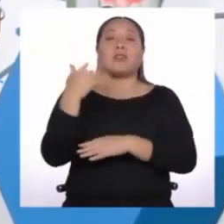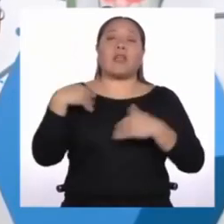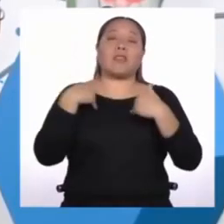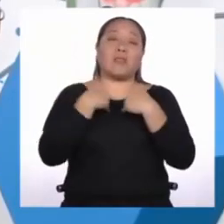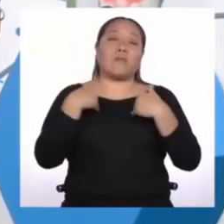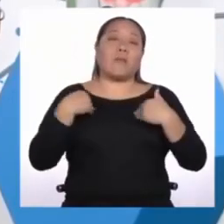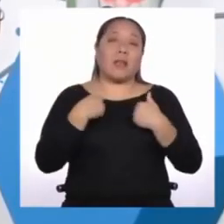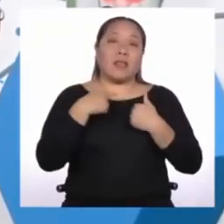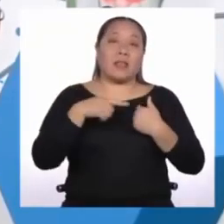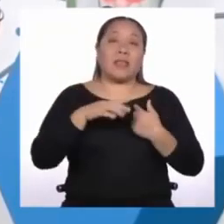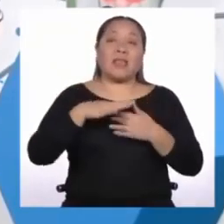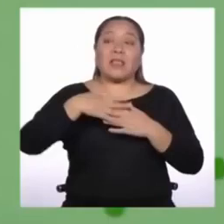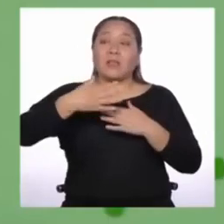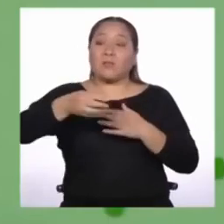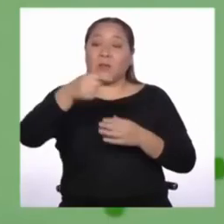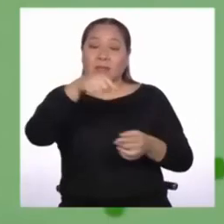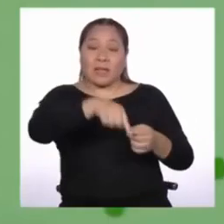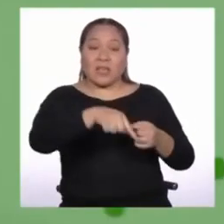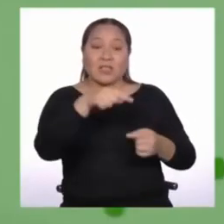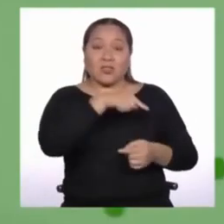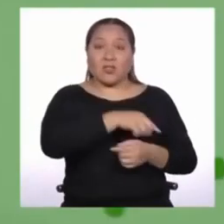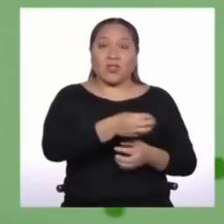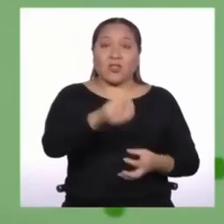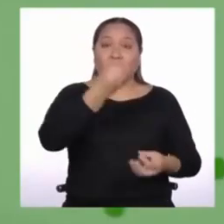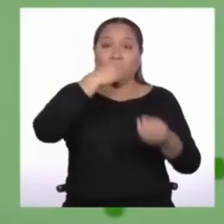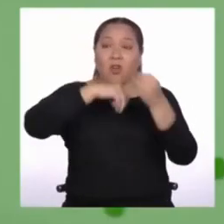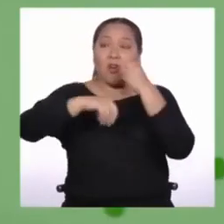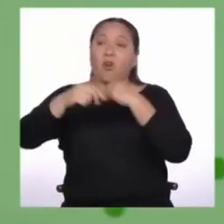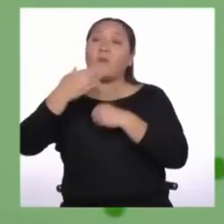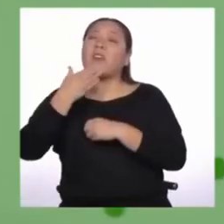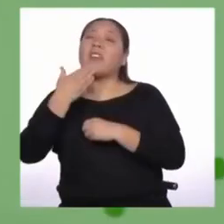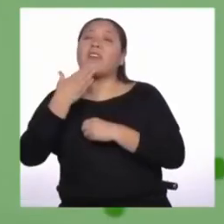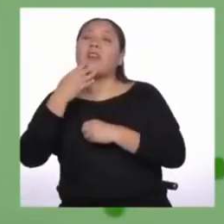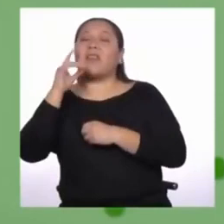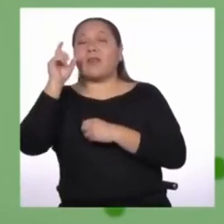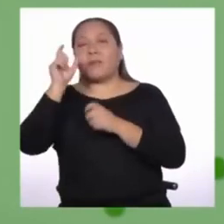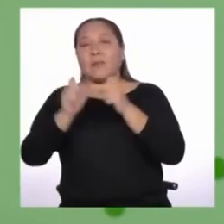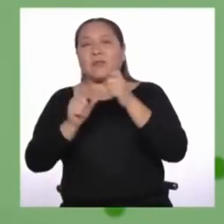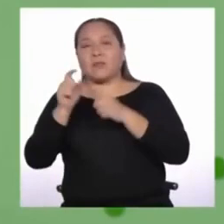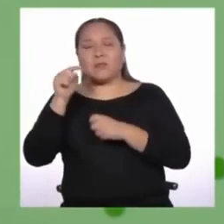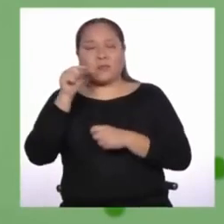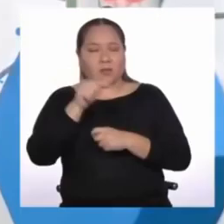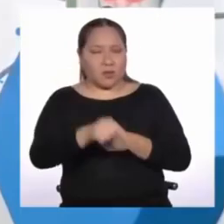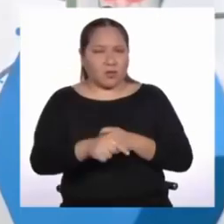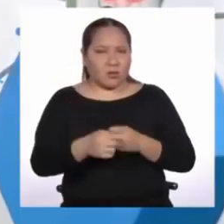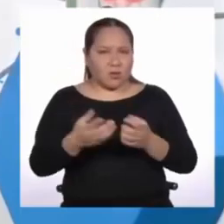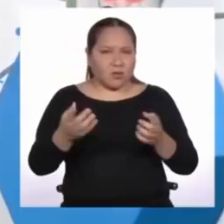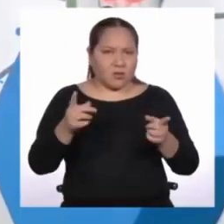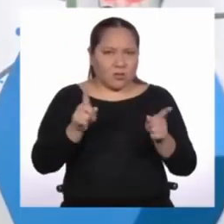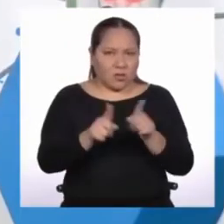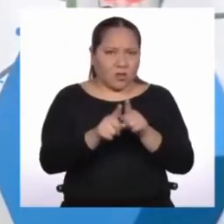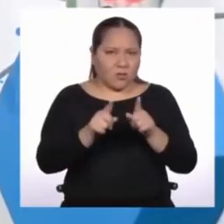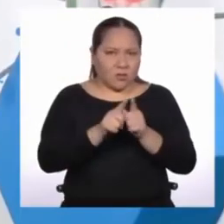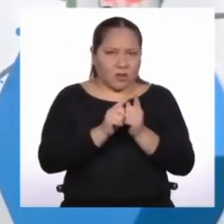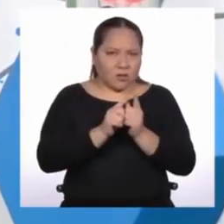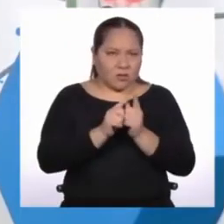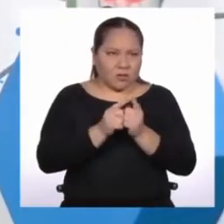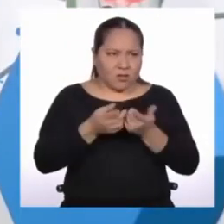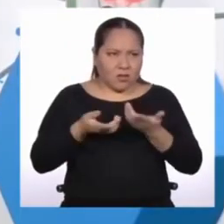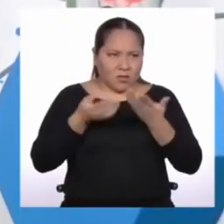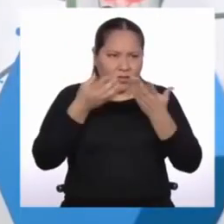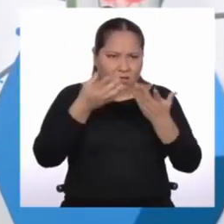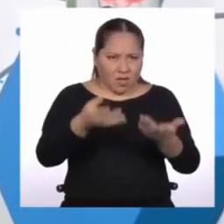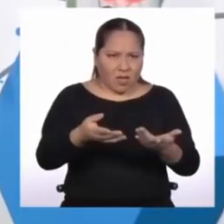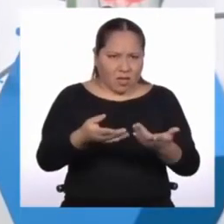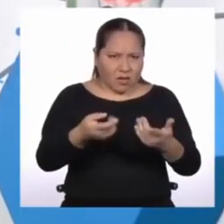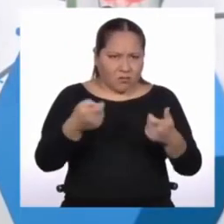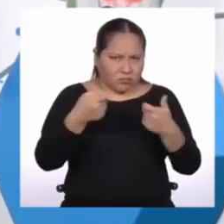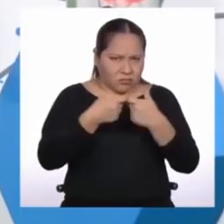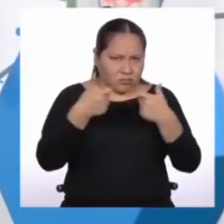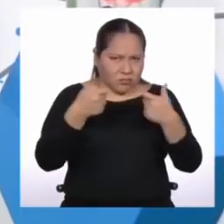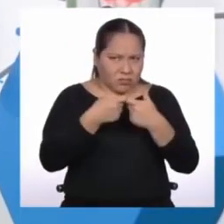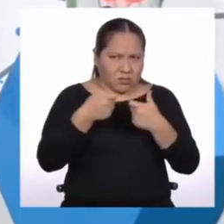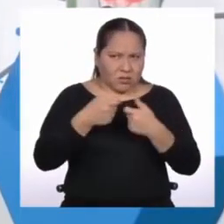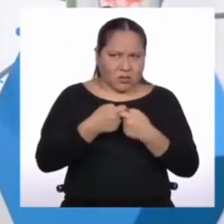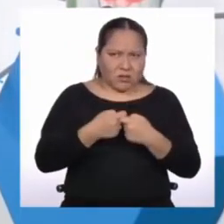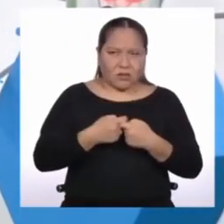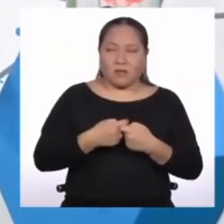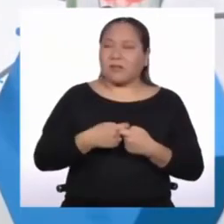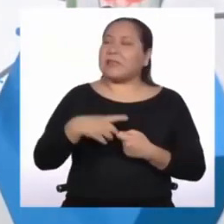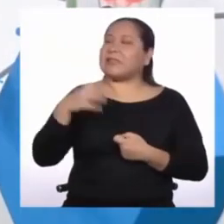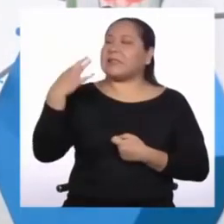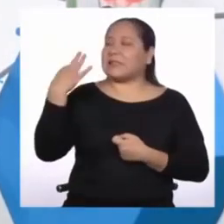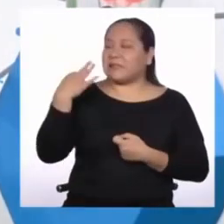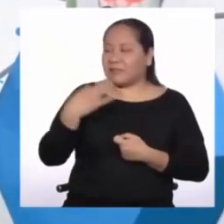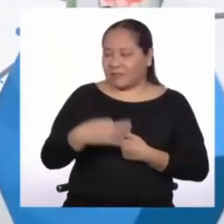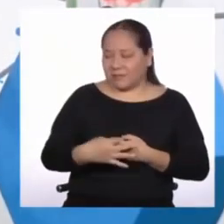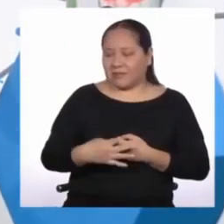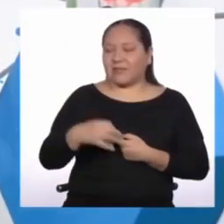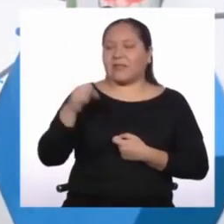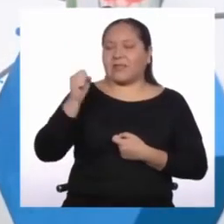alimento para el ser humano. ¿Y el sol también puede generar energía eléctrica? La verdad, cerebro, es que sí. Ya existe